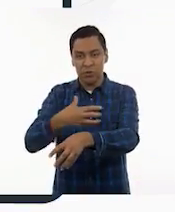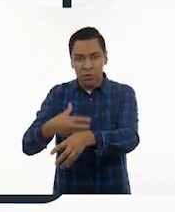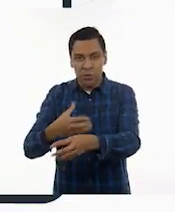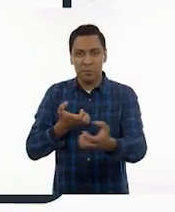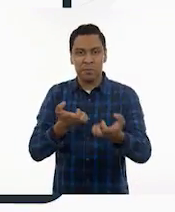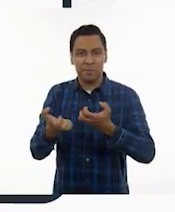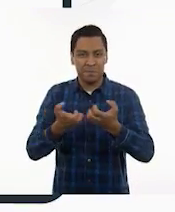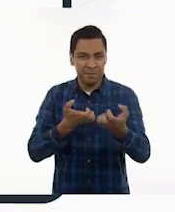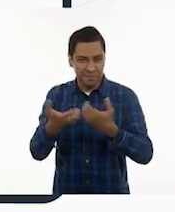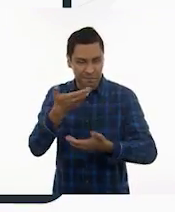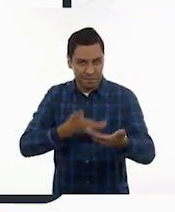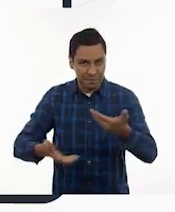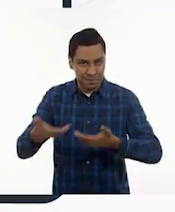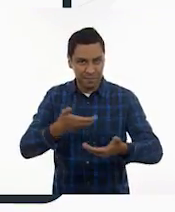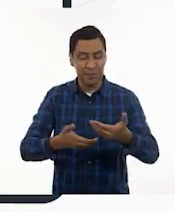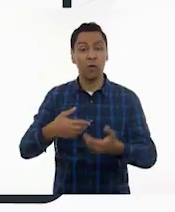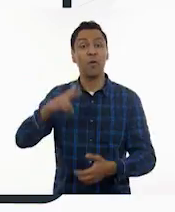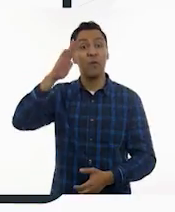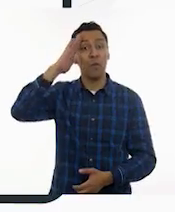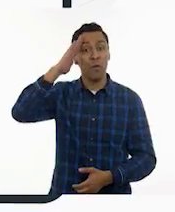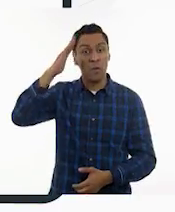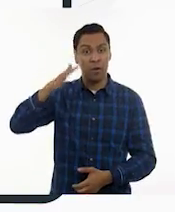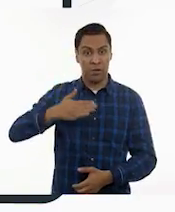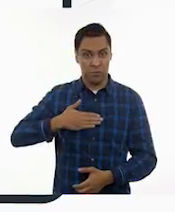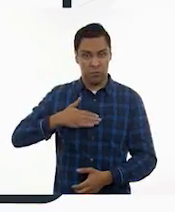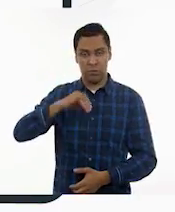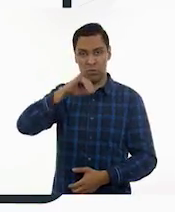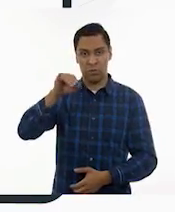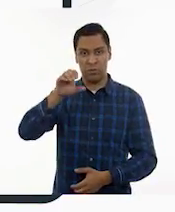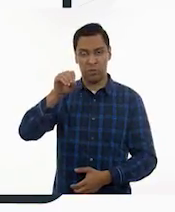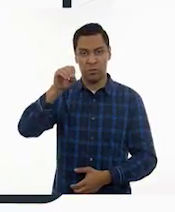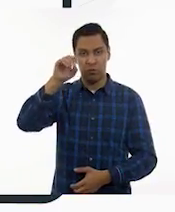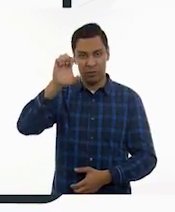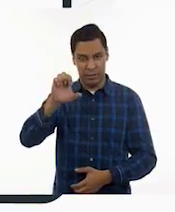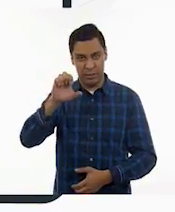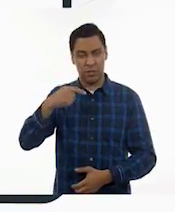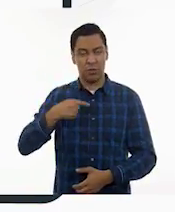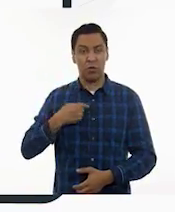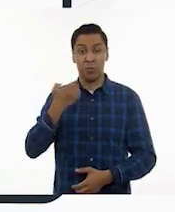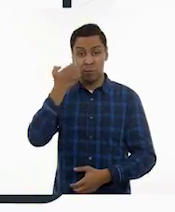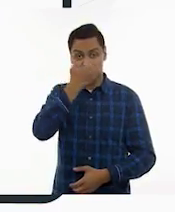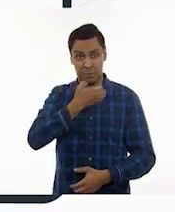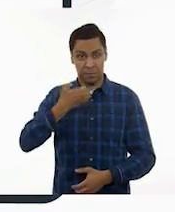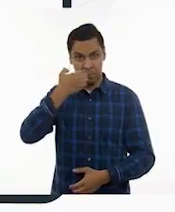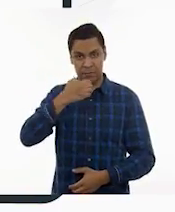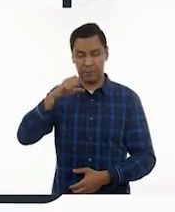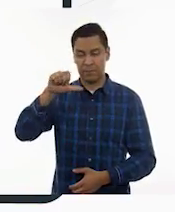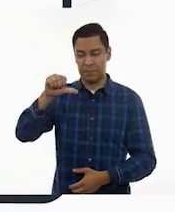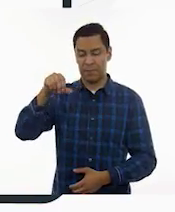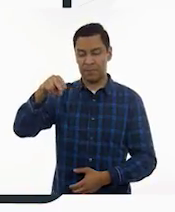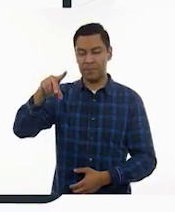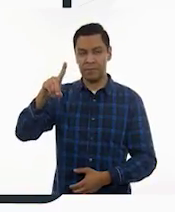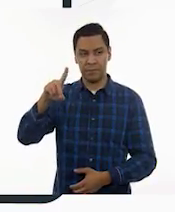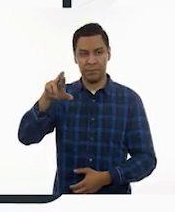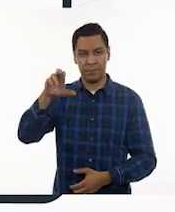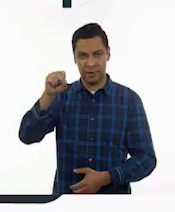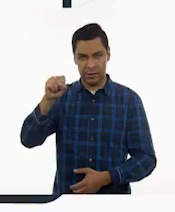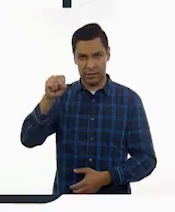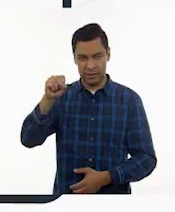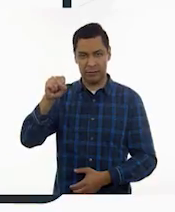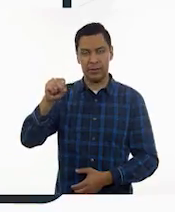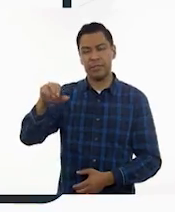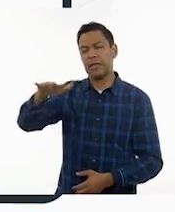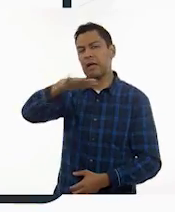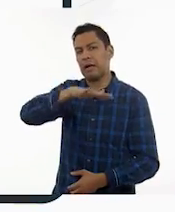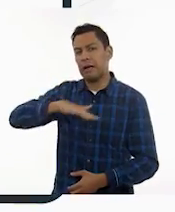Hola, me llamo José Manuel Flores Basterra. Pertenezco a la Escuela Andrés y Duarte, ubicada